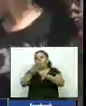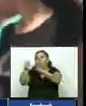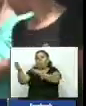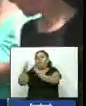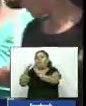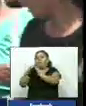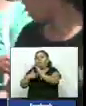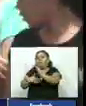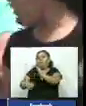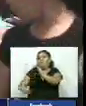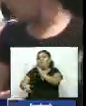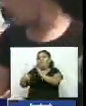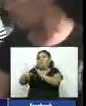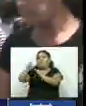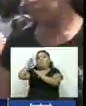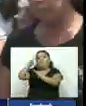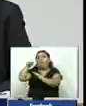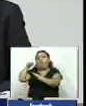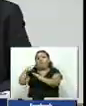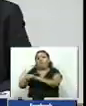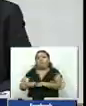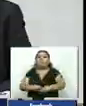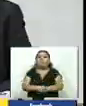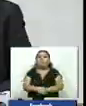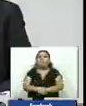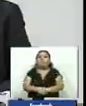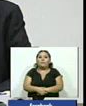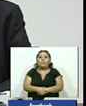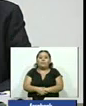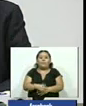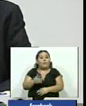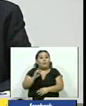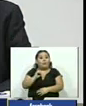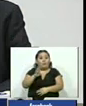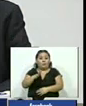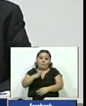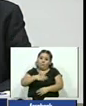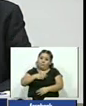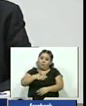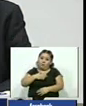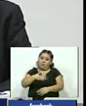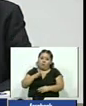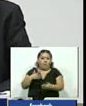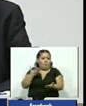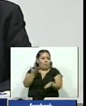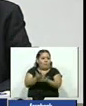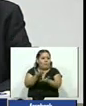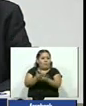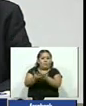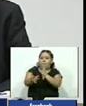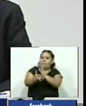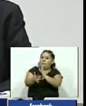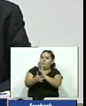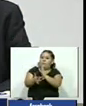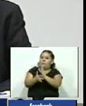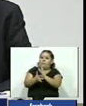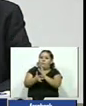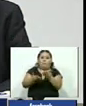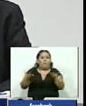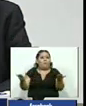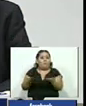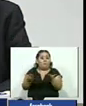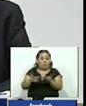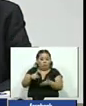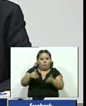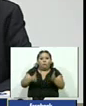Presidencial y que lo involucra esto bueno se refirió de mi parte a una propuesta técnica formulada desde